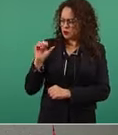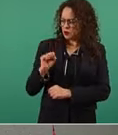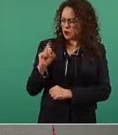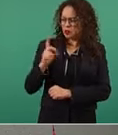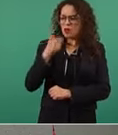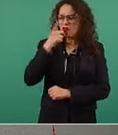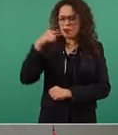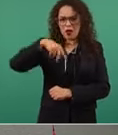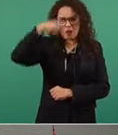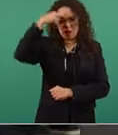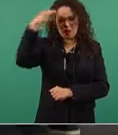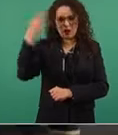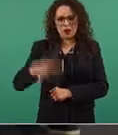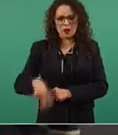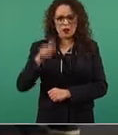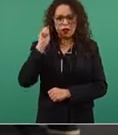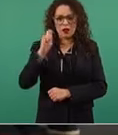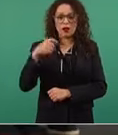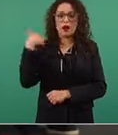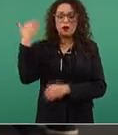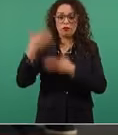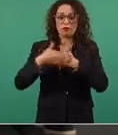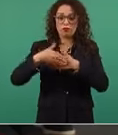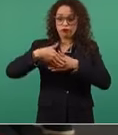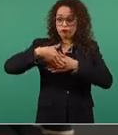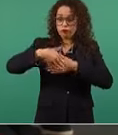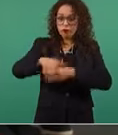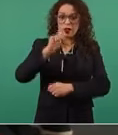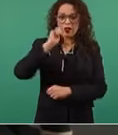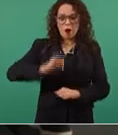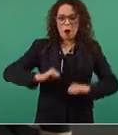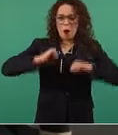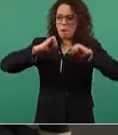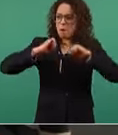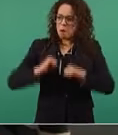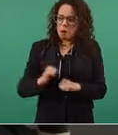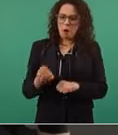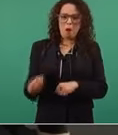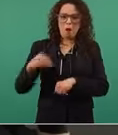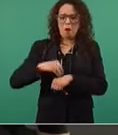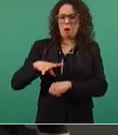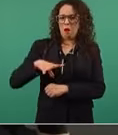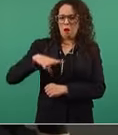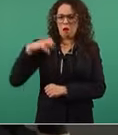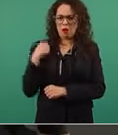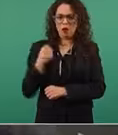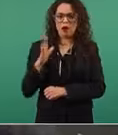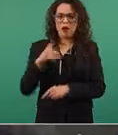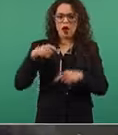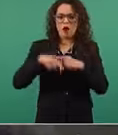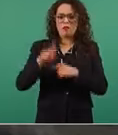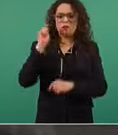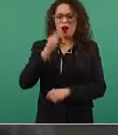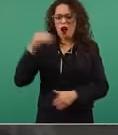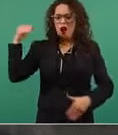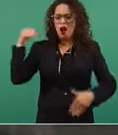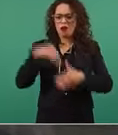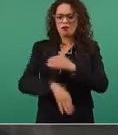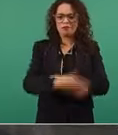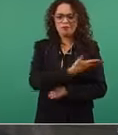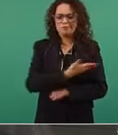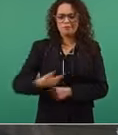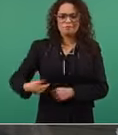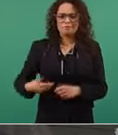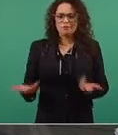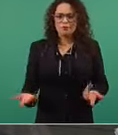a un rumbo dictatorial, a un arcoestado y que empezó el declive presidencial. Pues eso, eso es